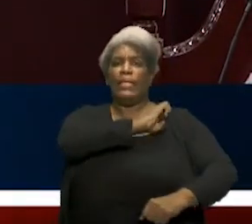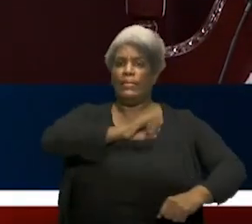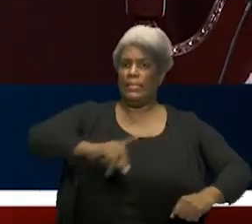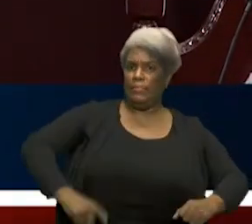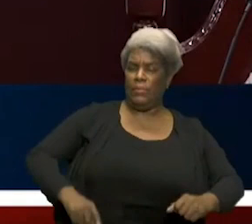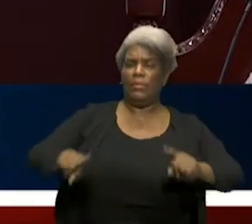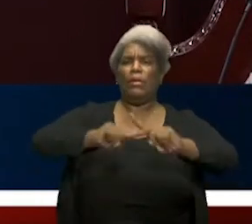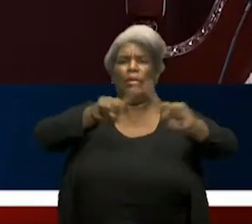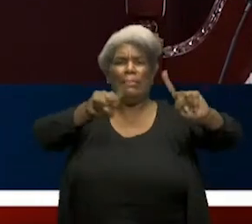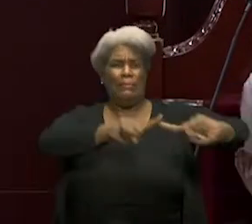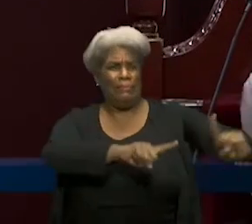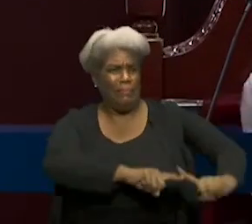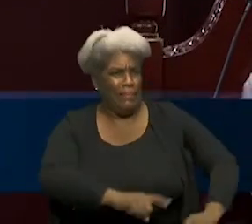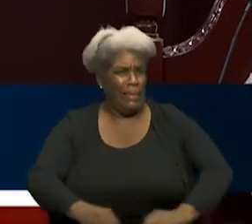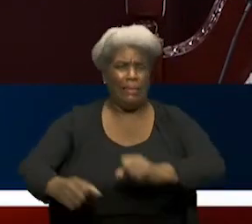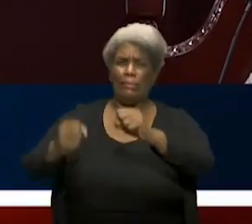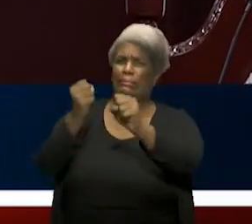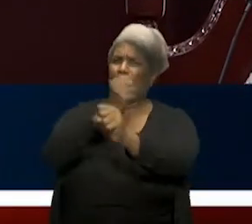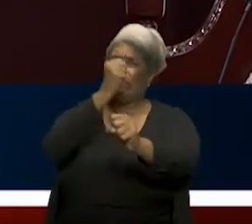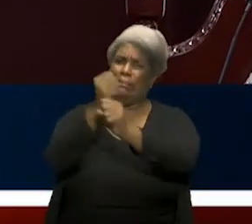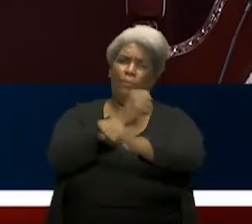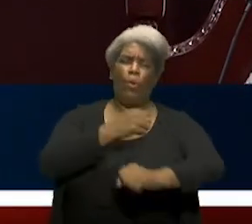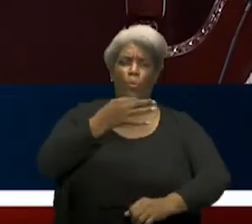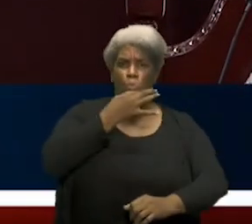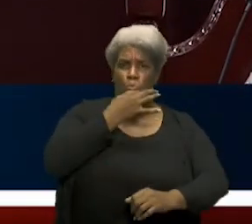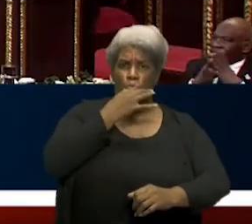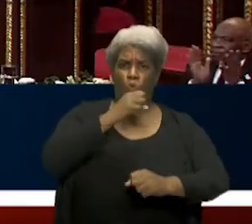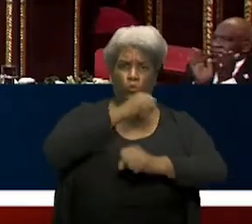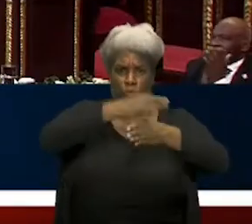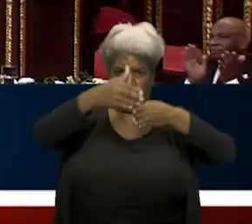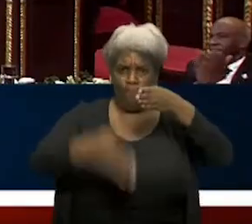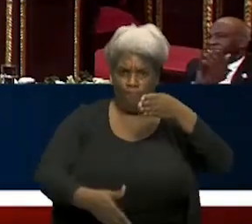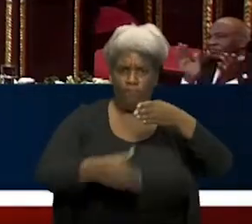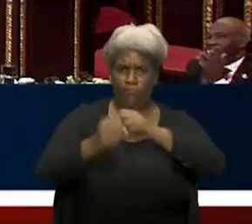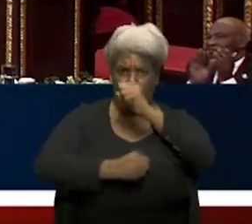Otra Banda, entre muchas otras obras que terminaremos en este año.